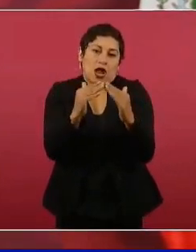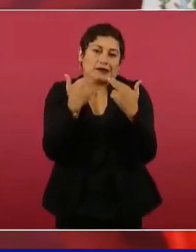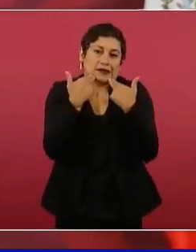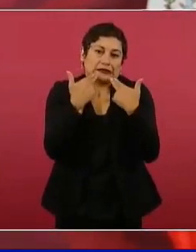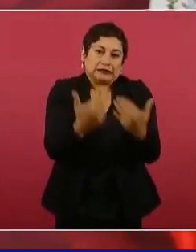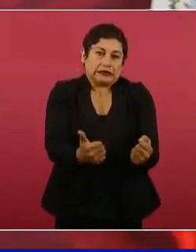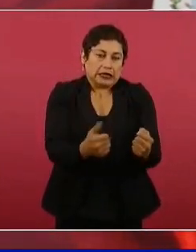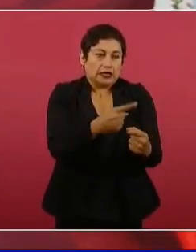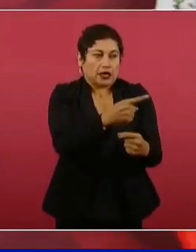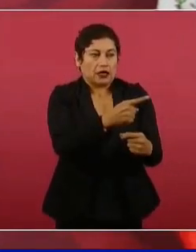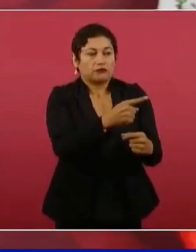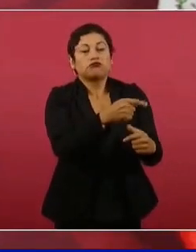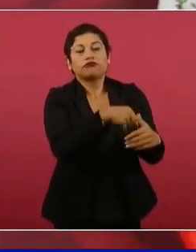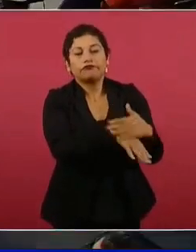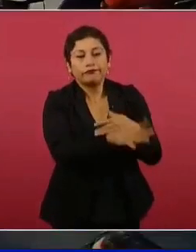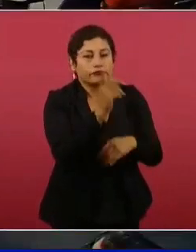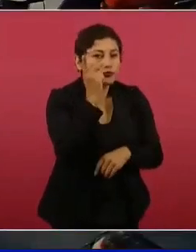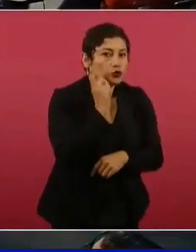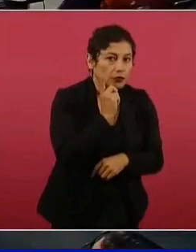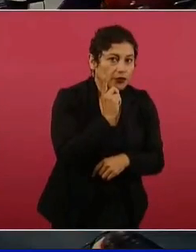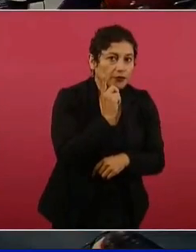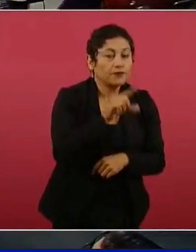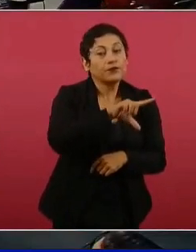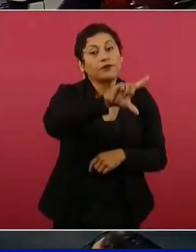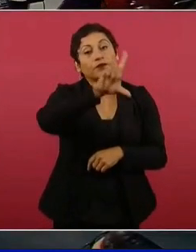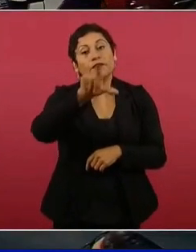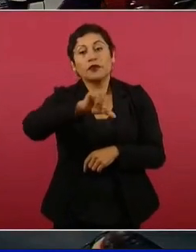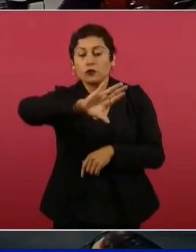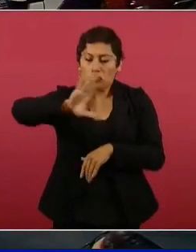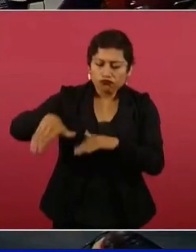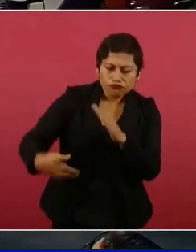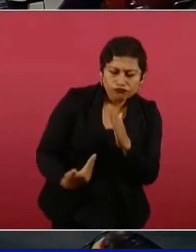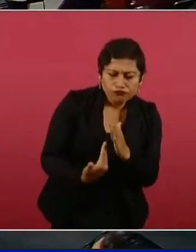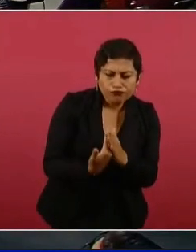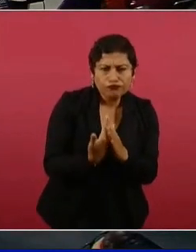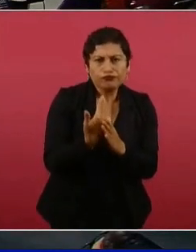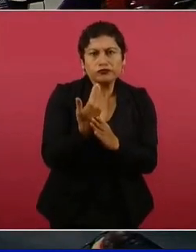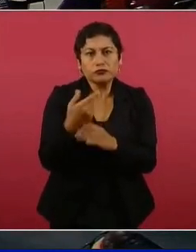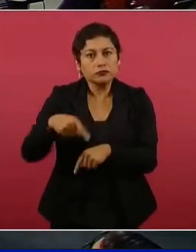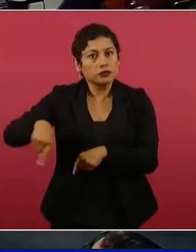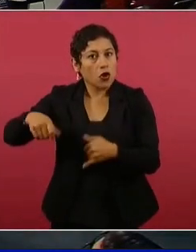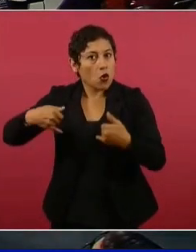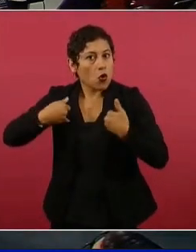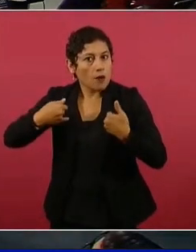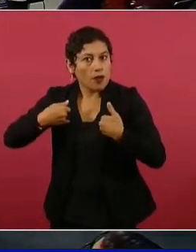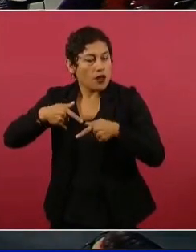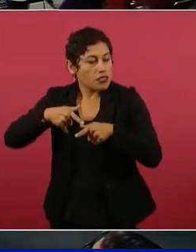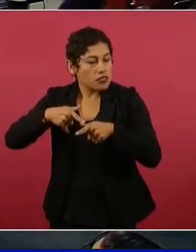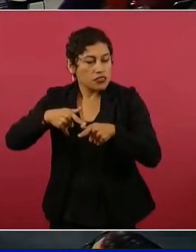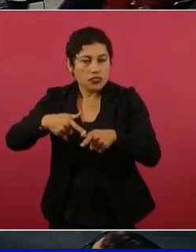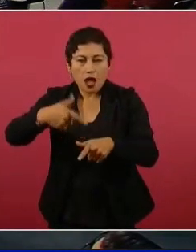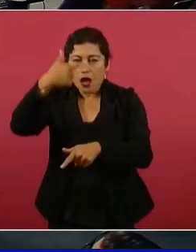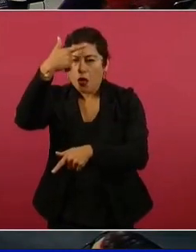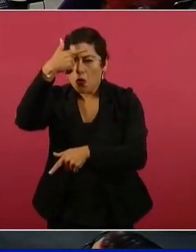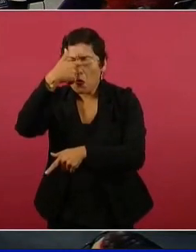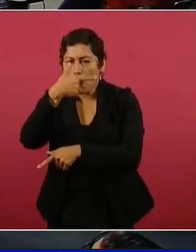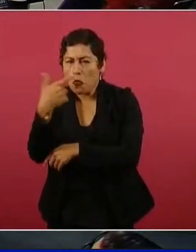Y en la mañana, estos habían pasado toda la noche, ahí discutimos,